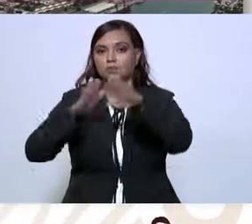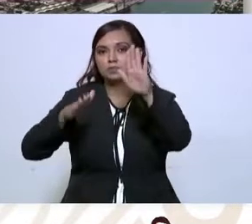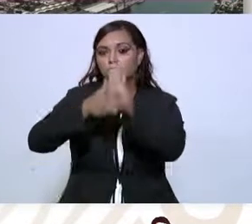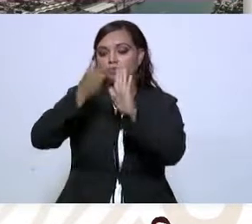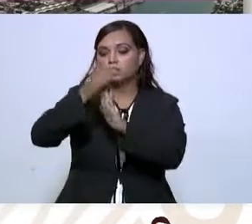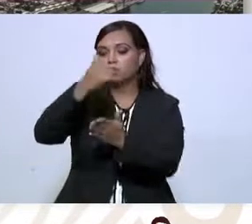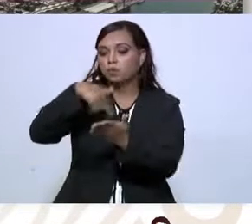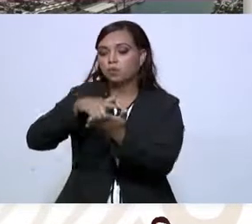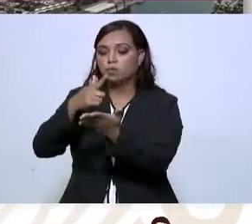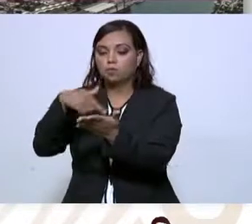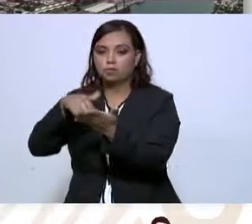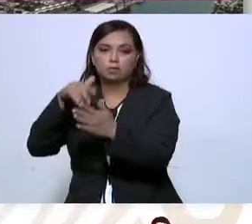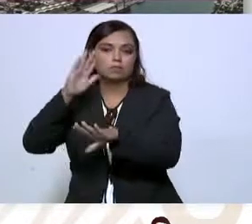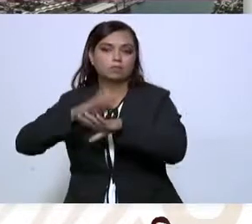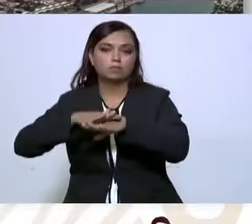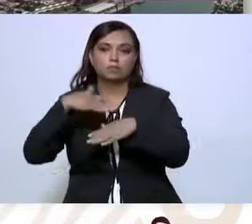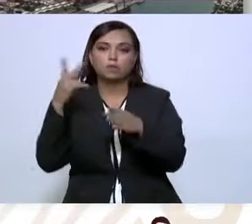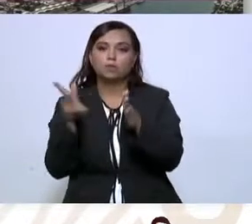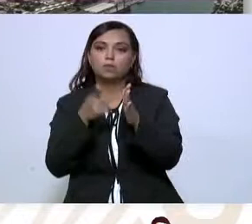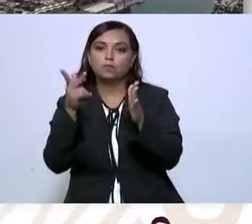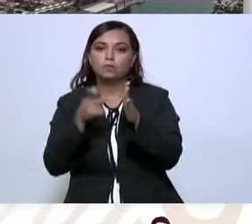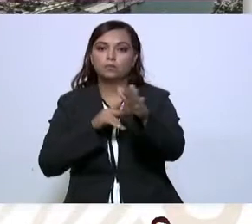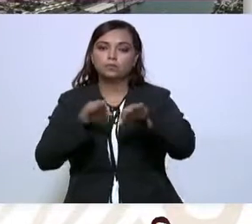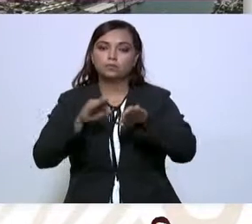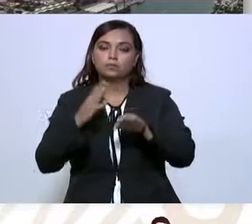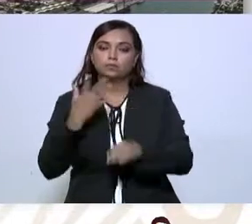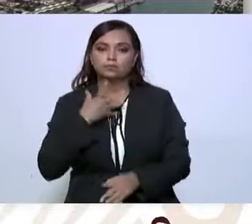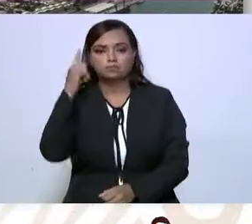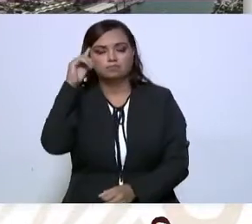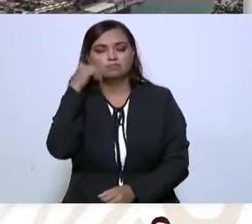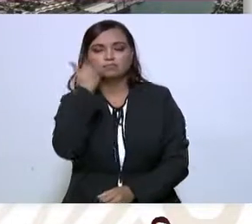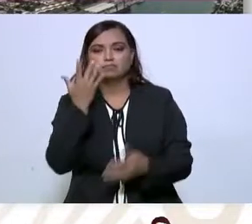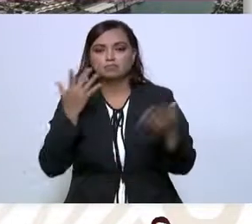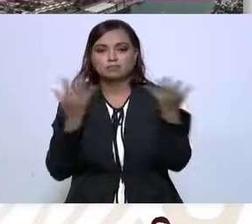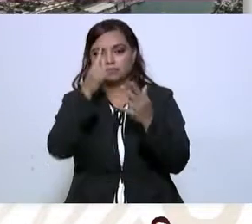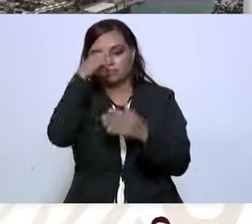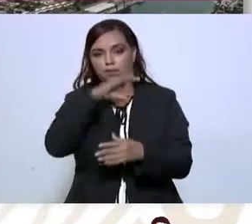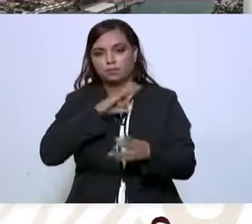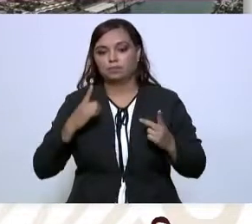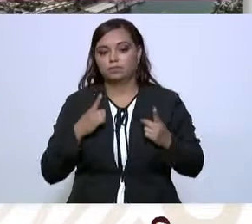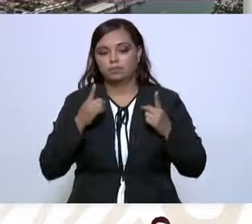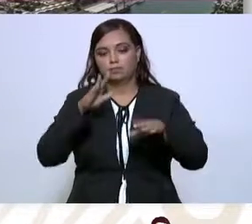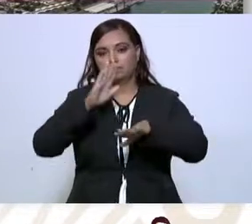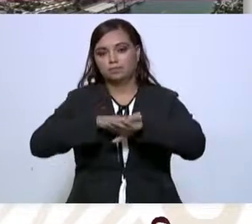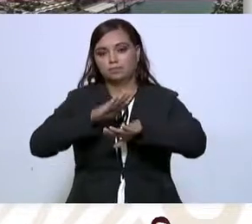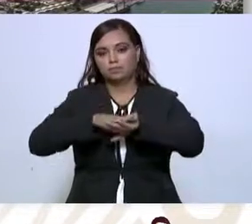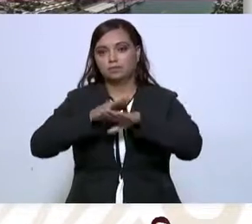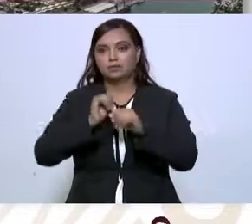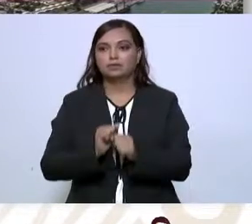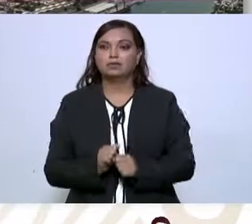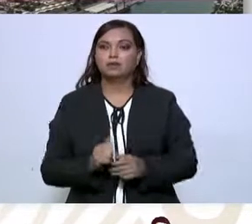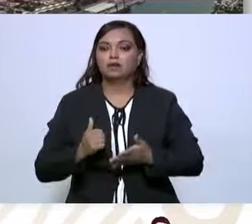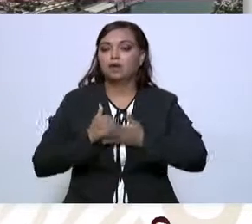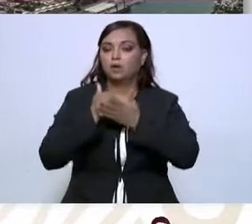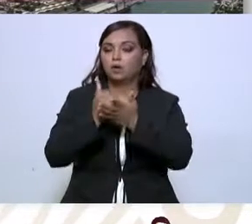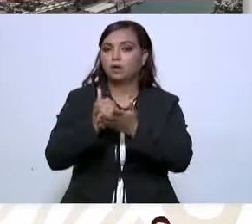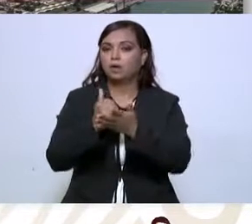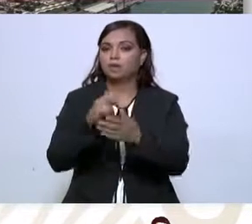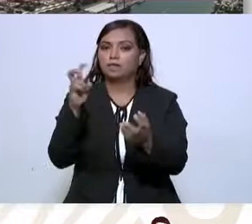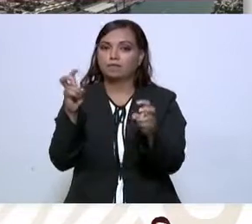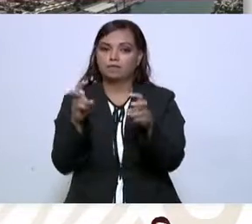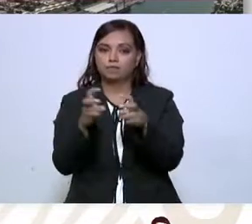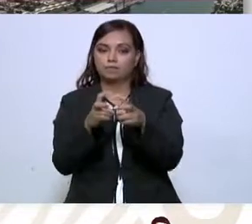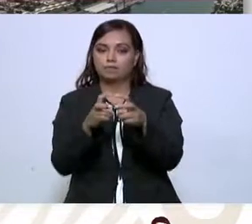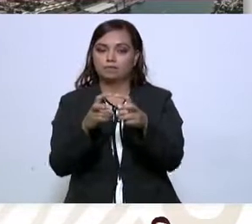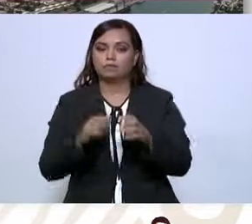el área, y así a otros trabajos que se tienen pensados hacer para poderle dar mayor potencialidad al puerto de Tampico. La que sigue,